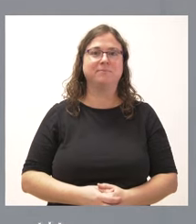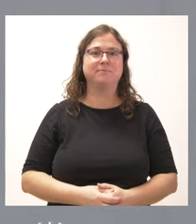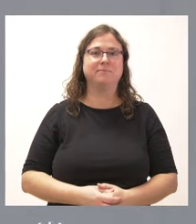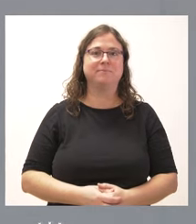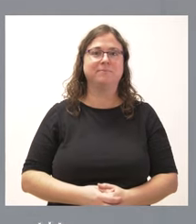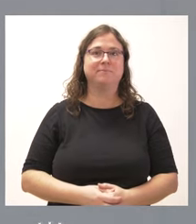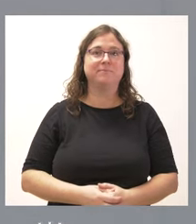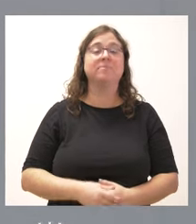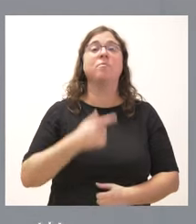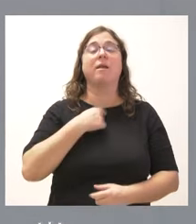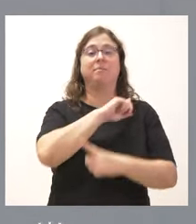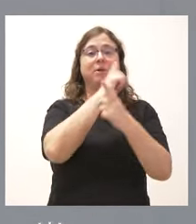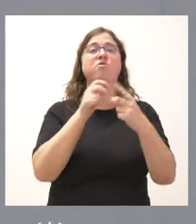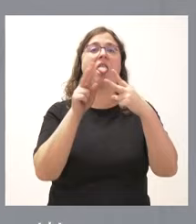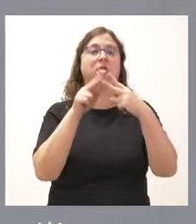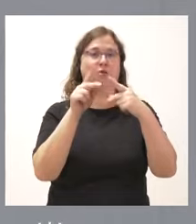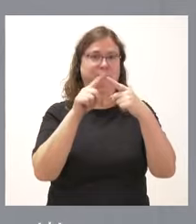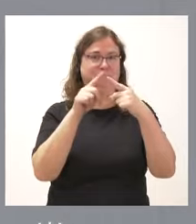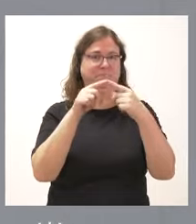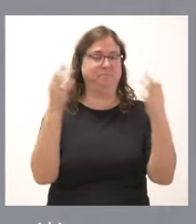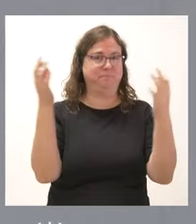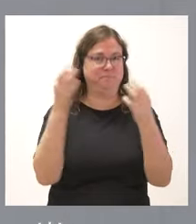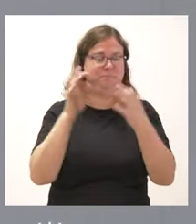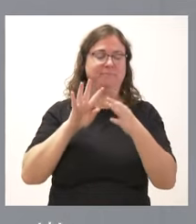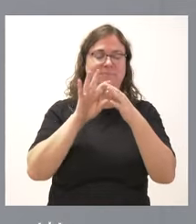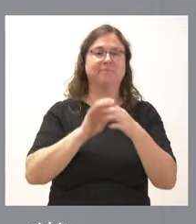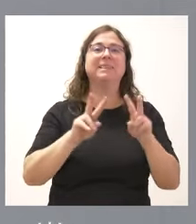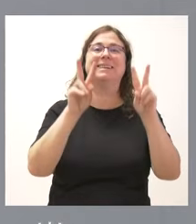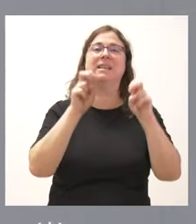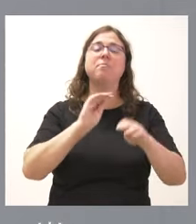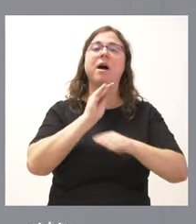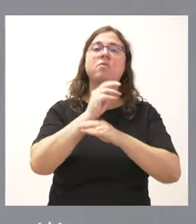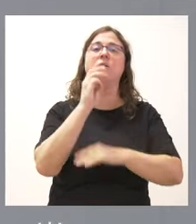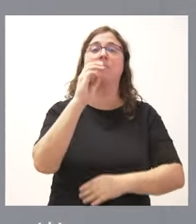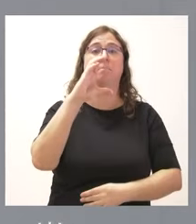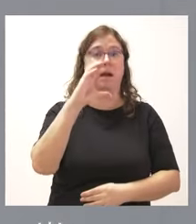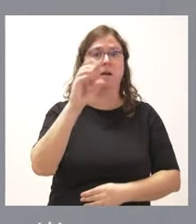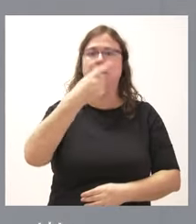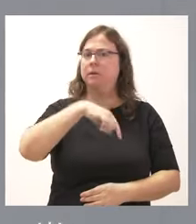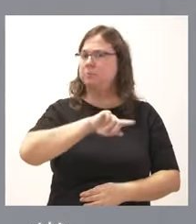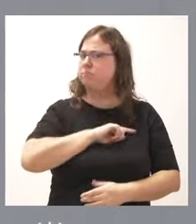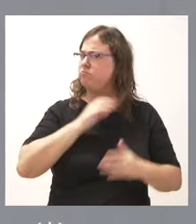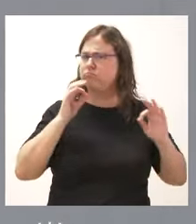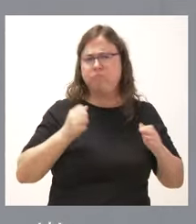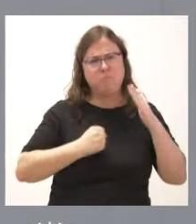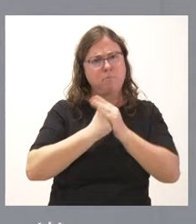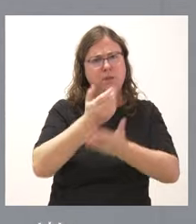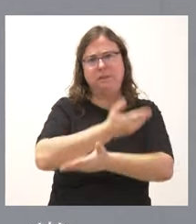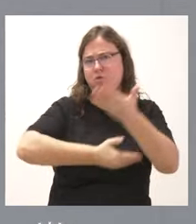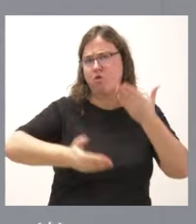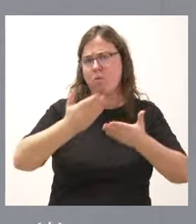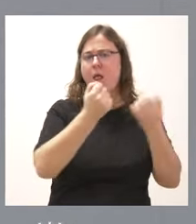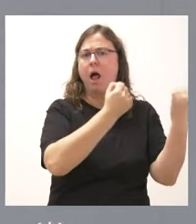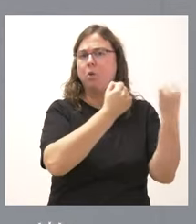Pues plantea usted dos cuestiones. La primera de ellas es en relación con esas ayudas de la PAC. Desde aquí, nuestra máxima colaboración con las autoridades